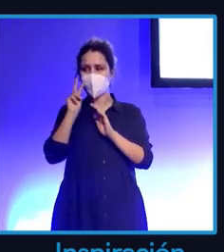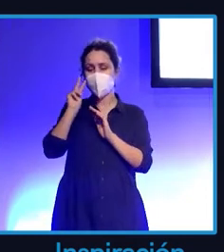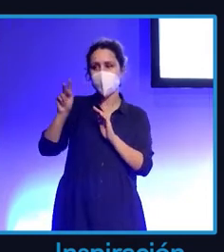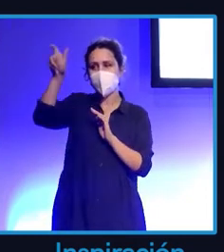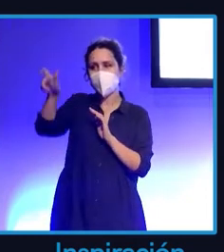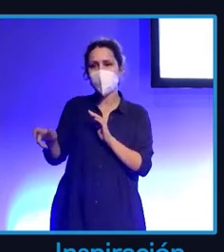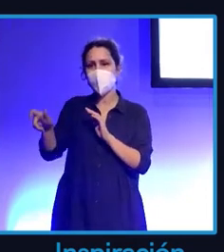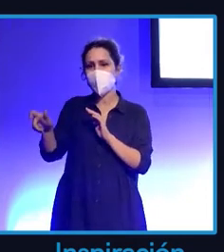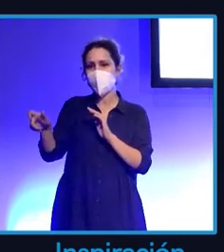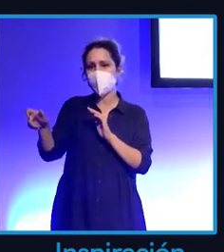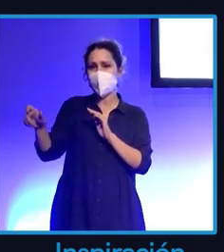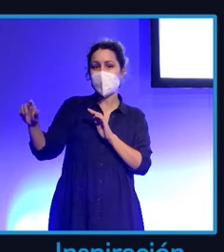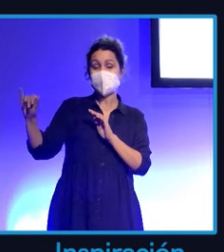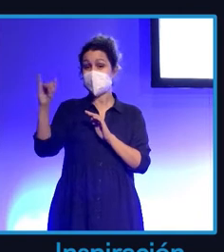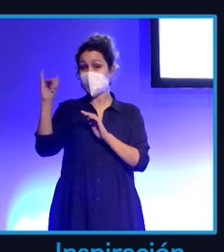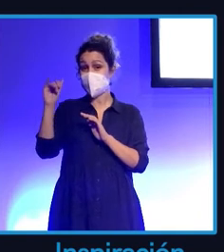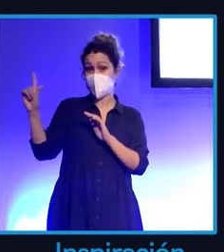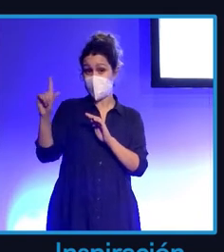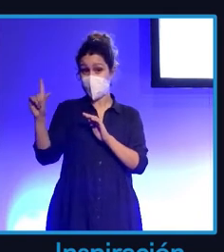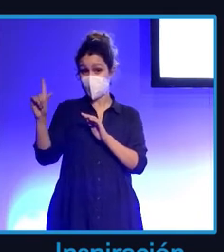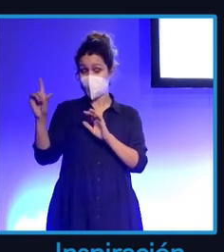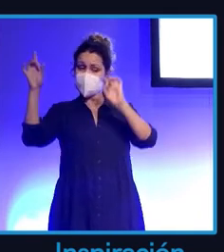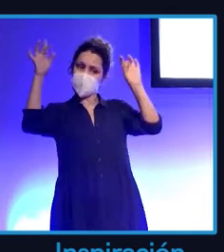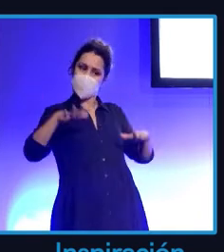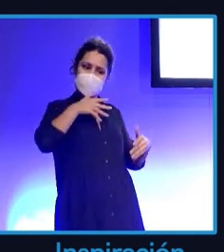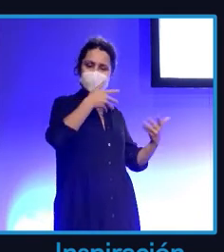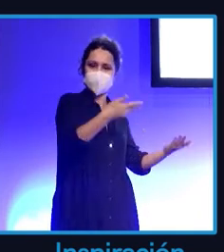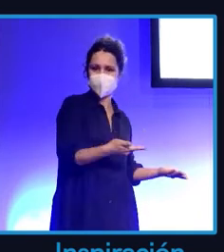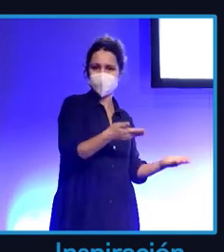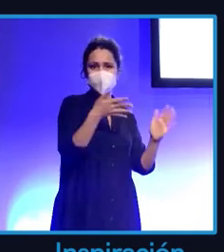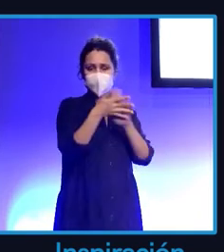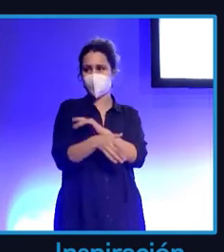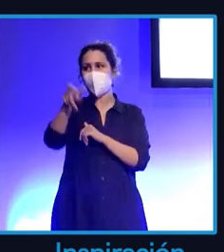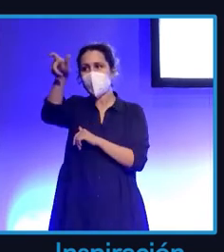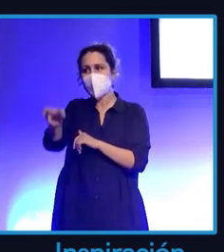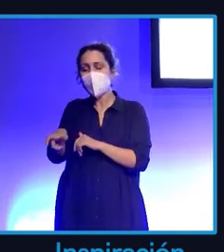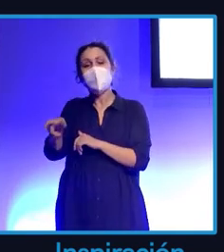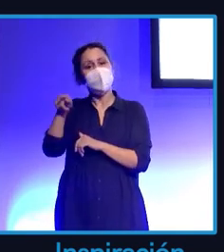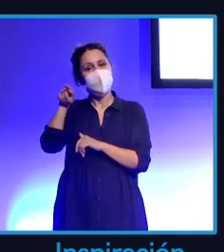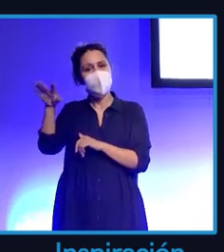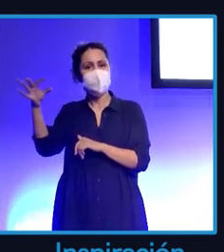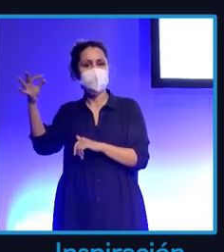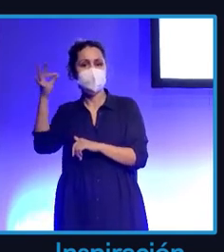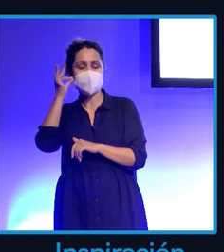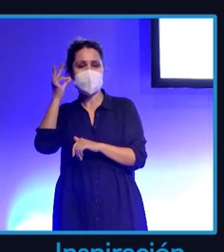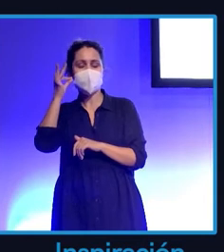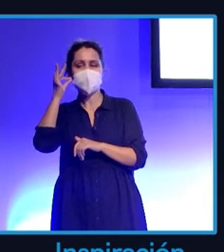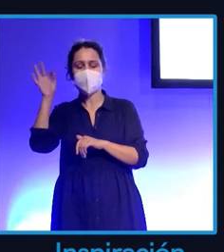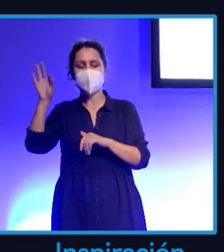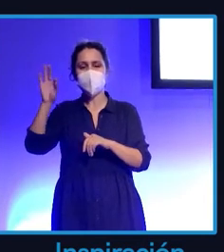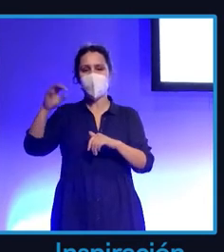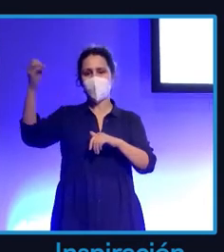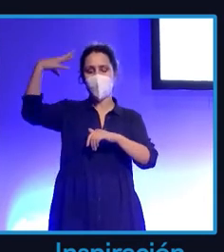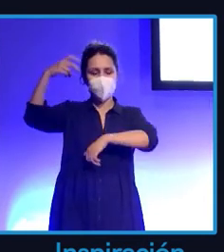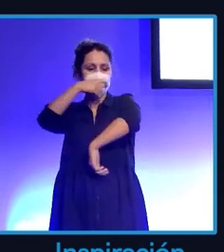como podemos ver a la chica en 2021. No eran capaces de imaginarse a Jennifer López depilándose en la ducha. Entonces la